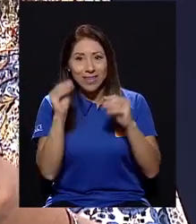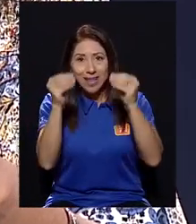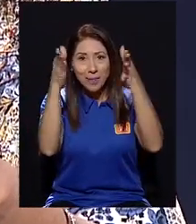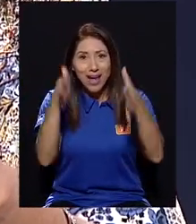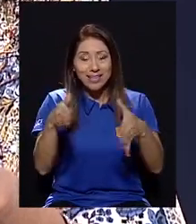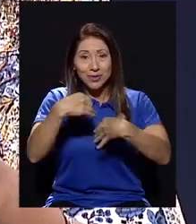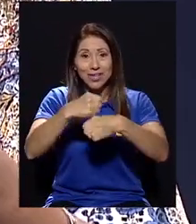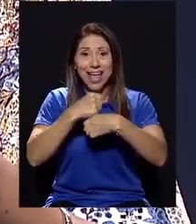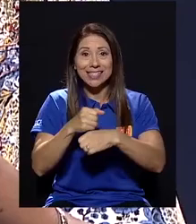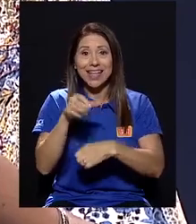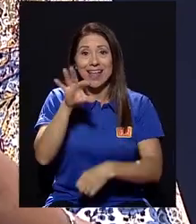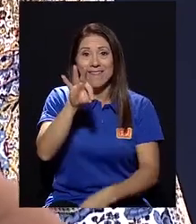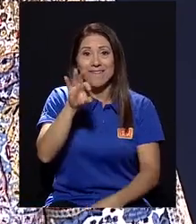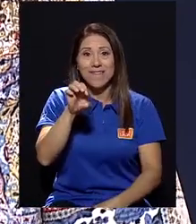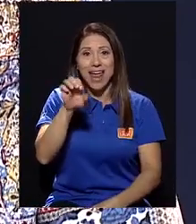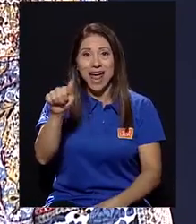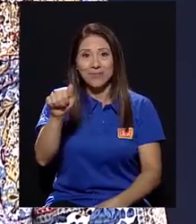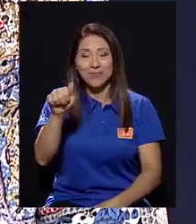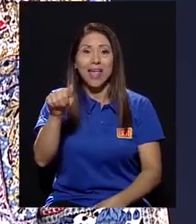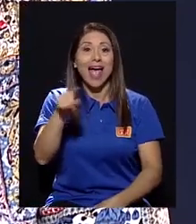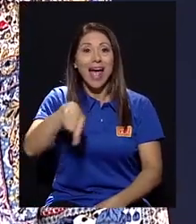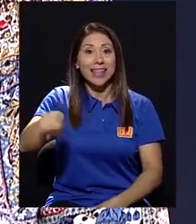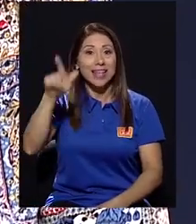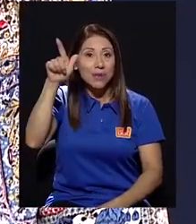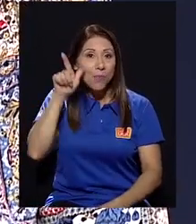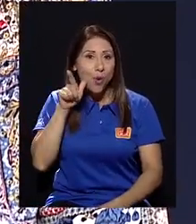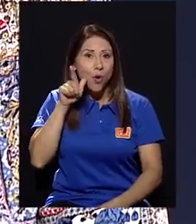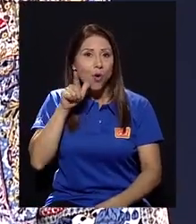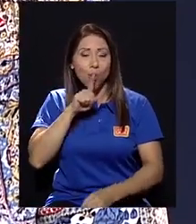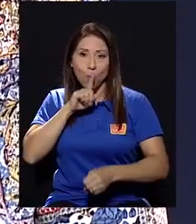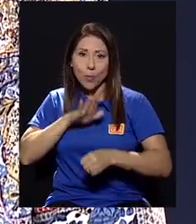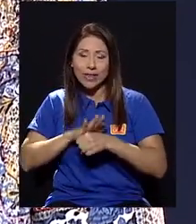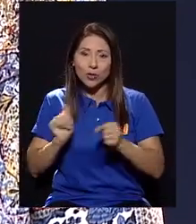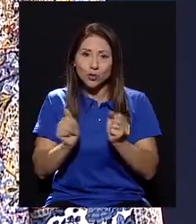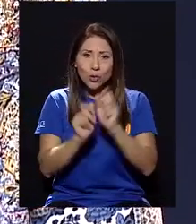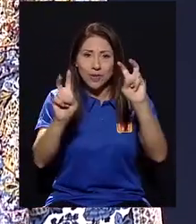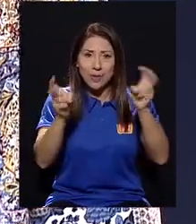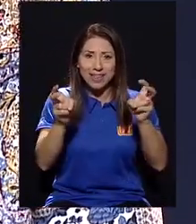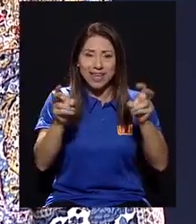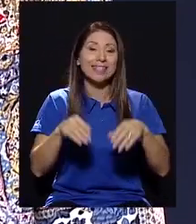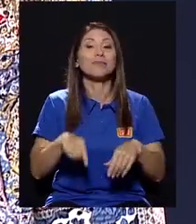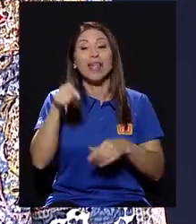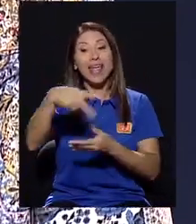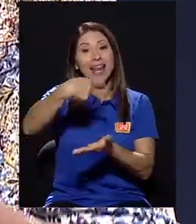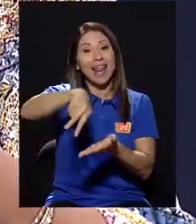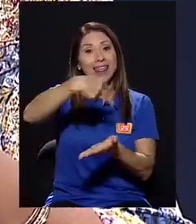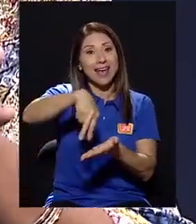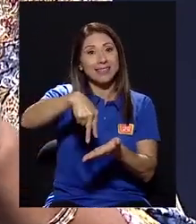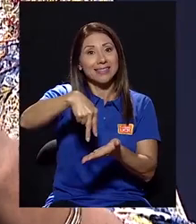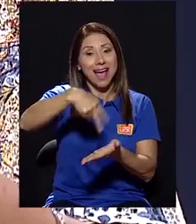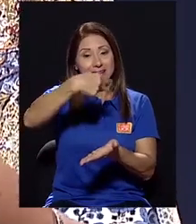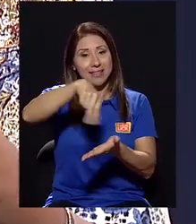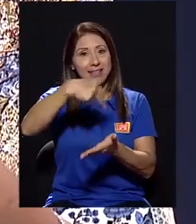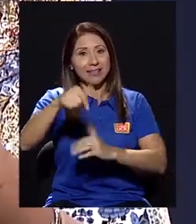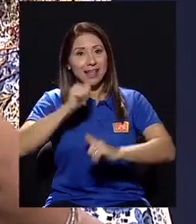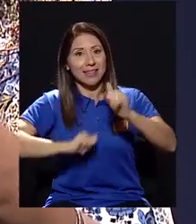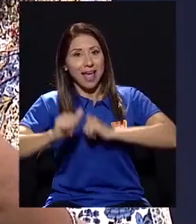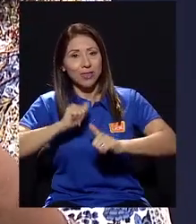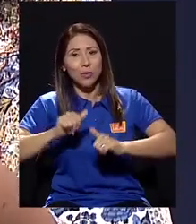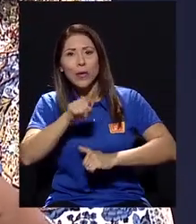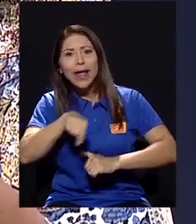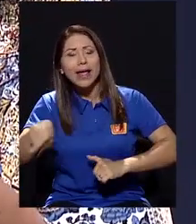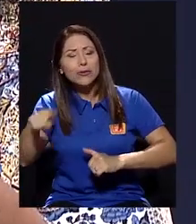en Limón, que son muy comprometidos con las temáticas que se desarrollan en estos festivales, en la danza, danza, teatro, se han